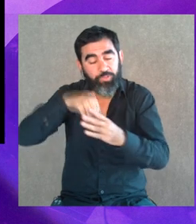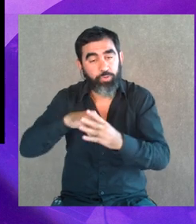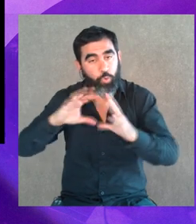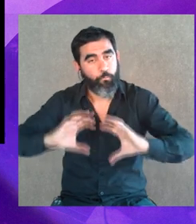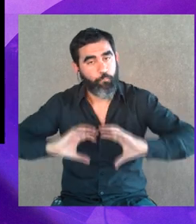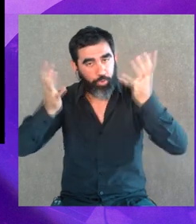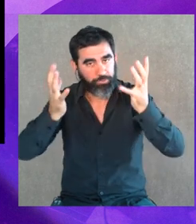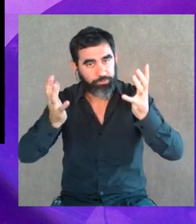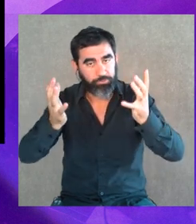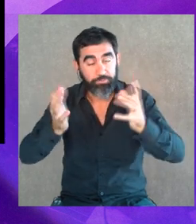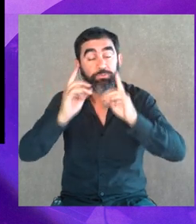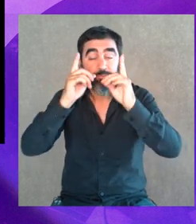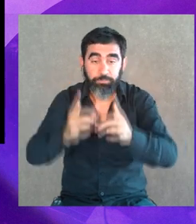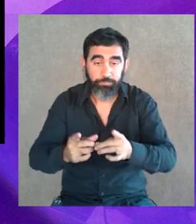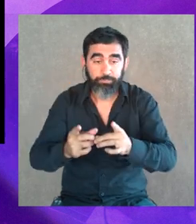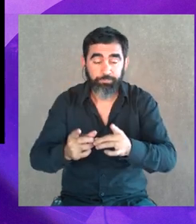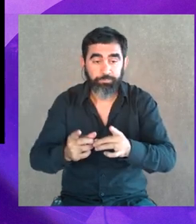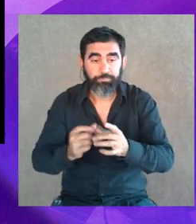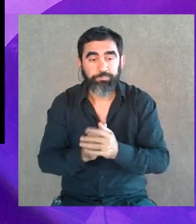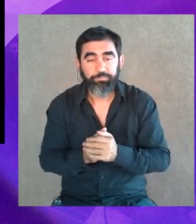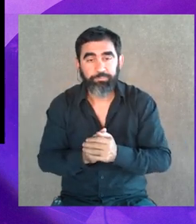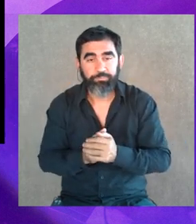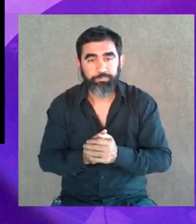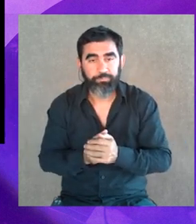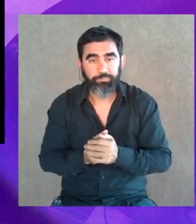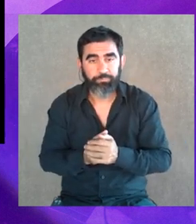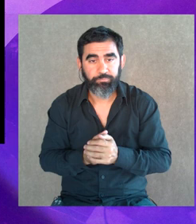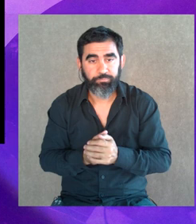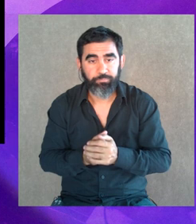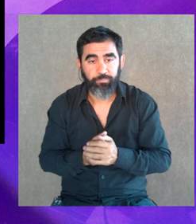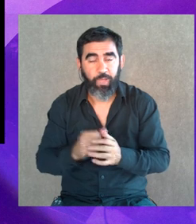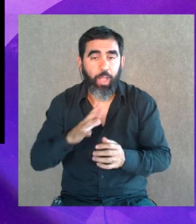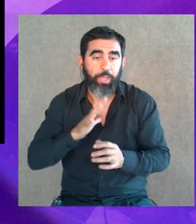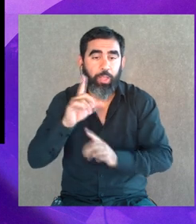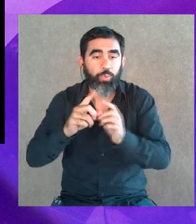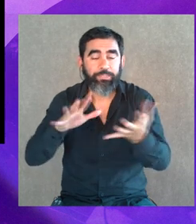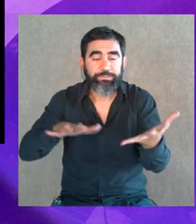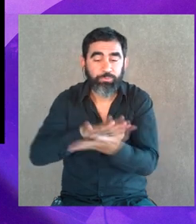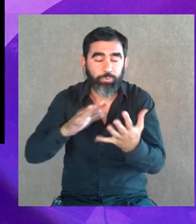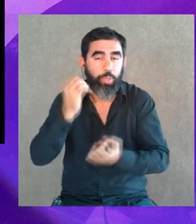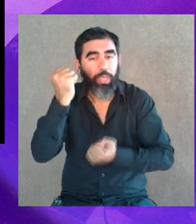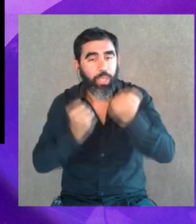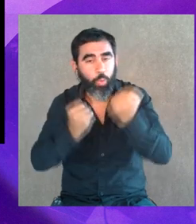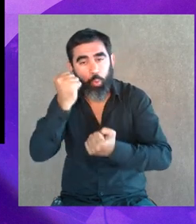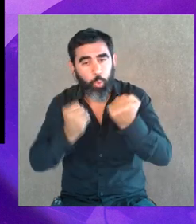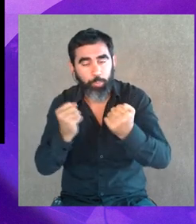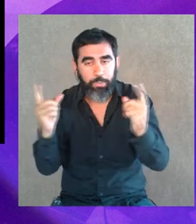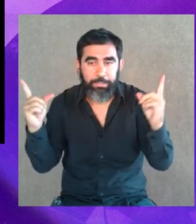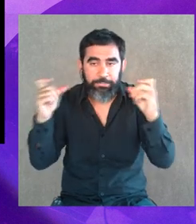violencia, y que ante una coyuntura económica